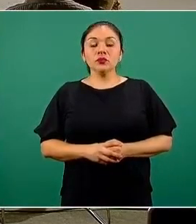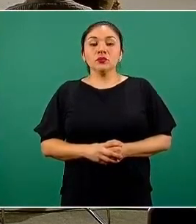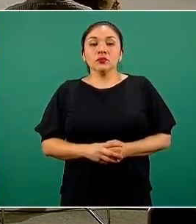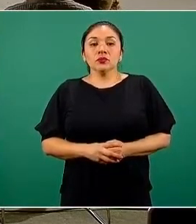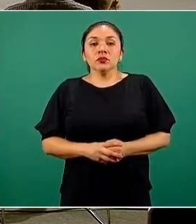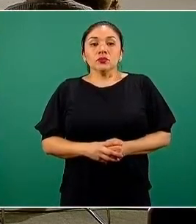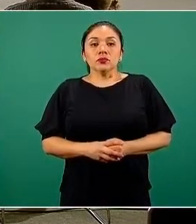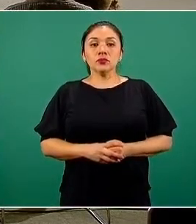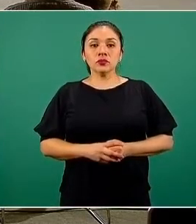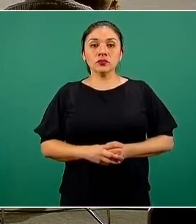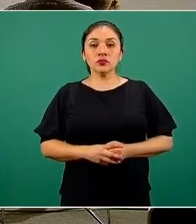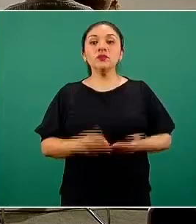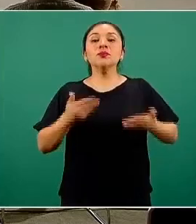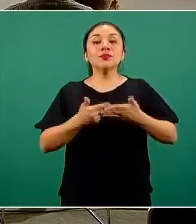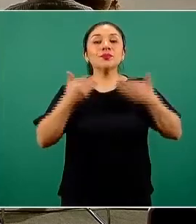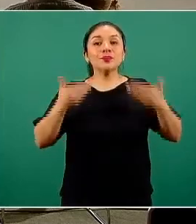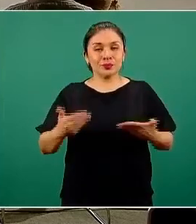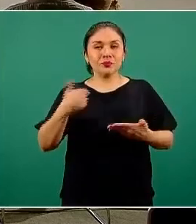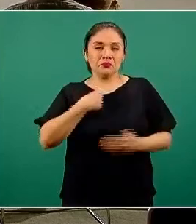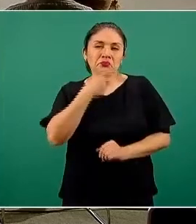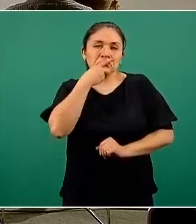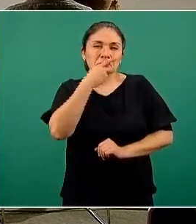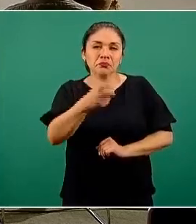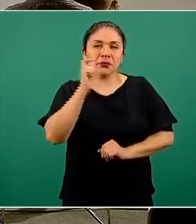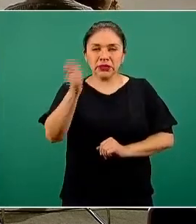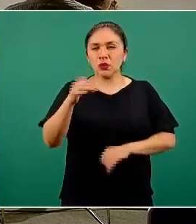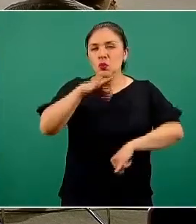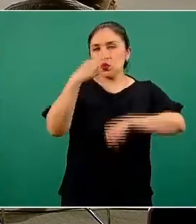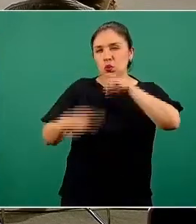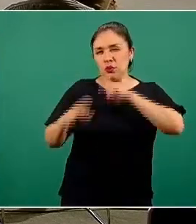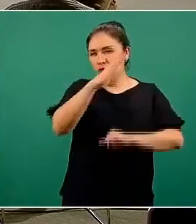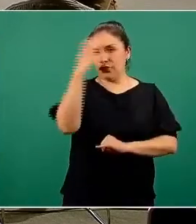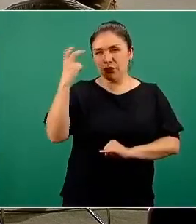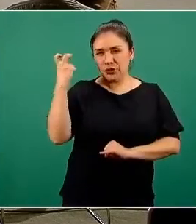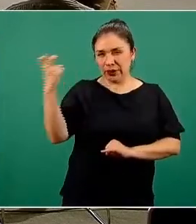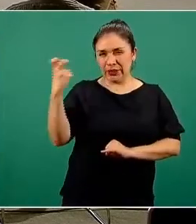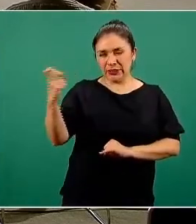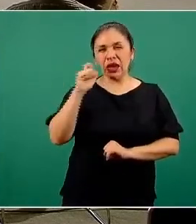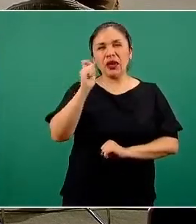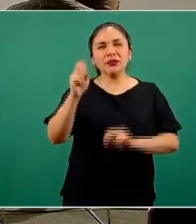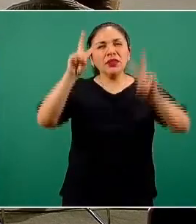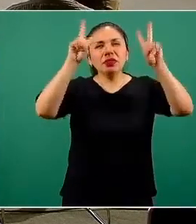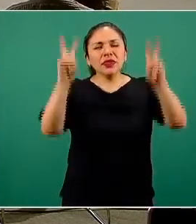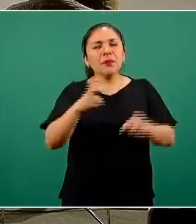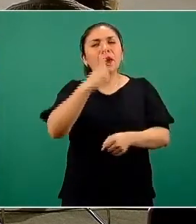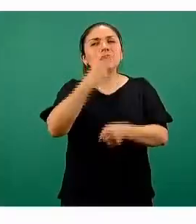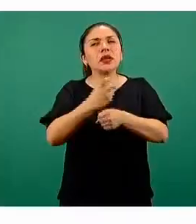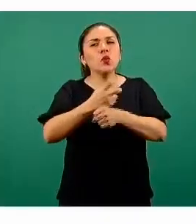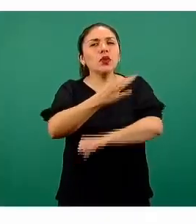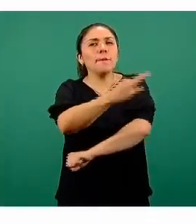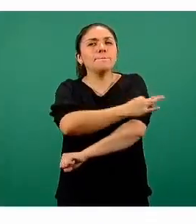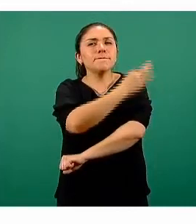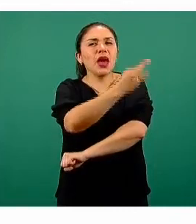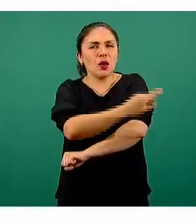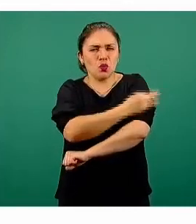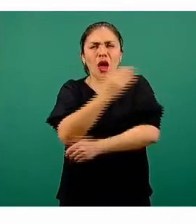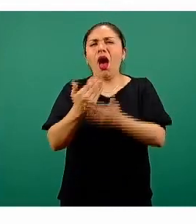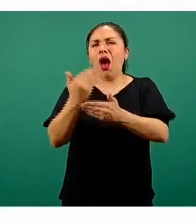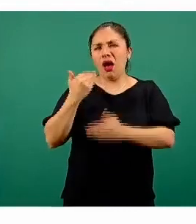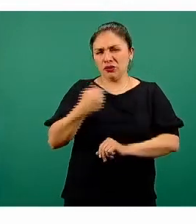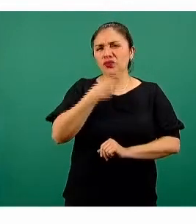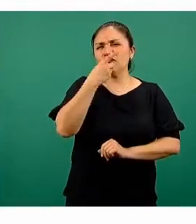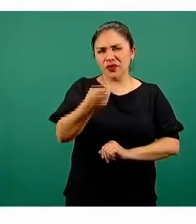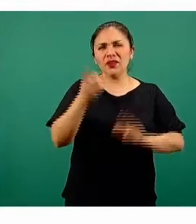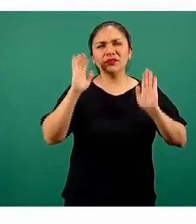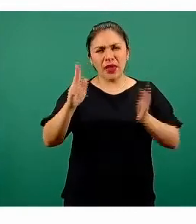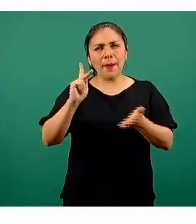Y ahora vamos a comentar, y esta es la última imagen, este tema de la segunda dosis. Ya lo habíamos comentado en otra